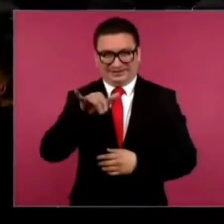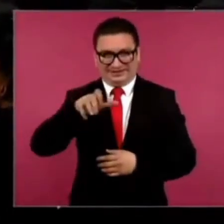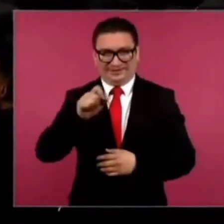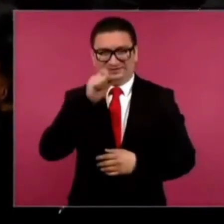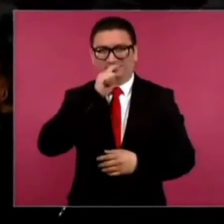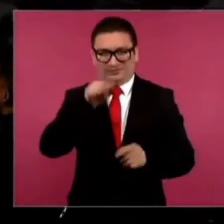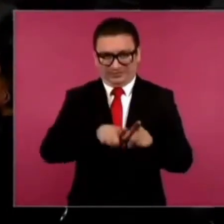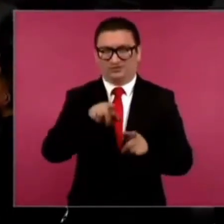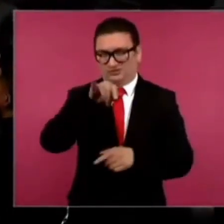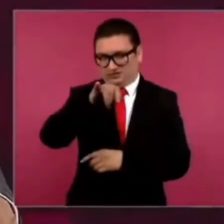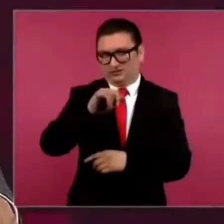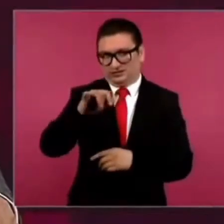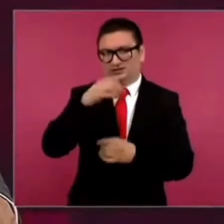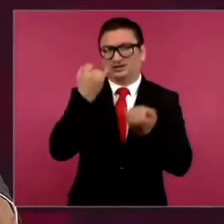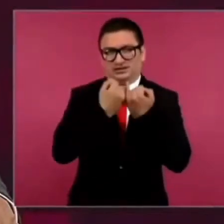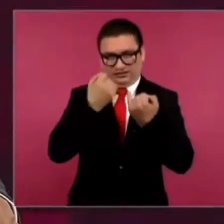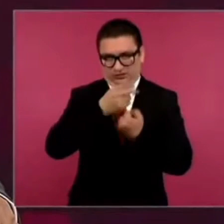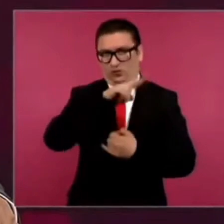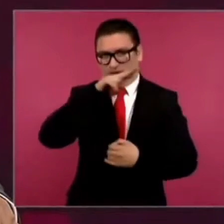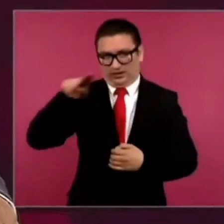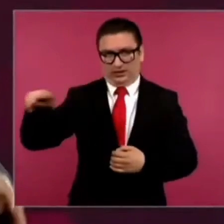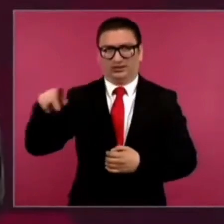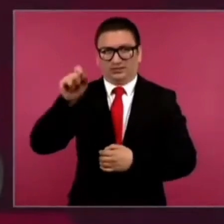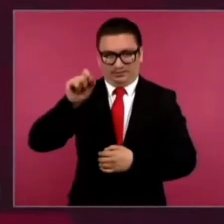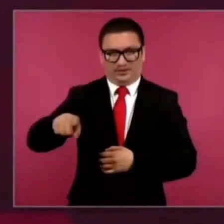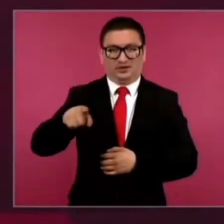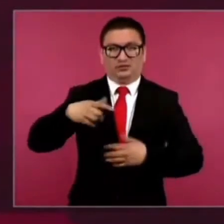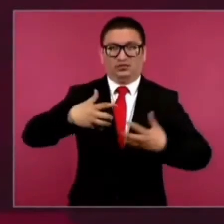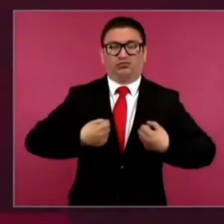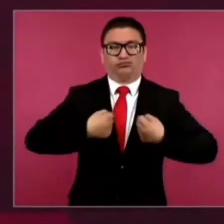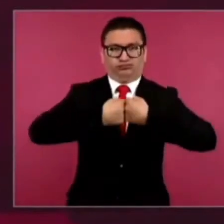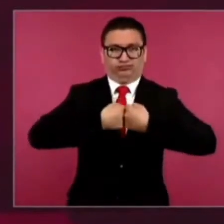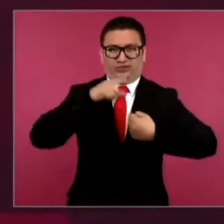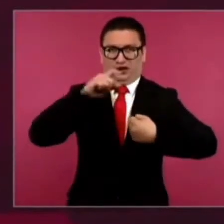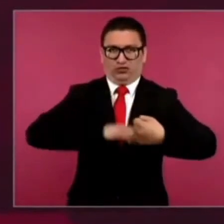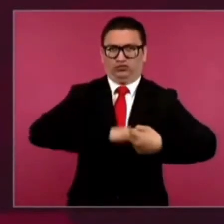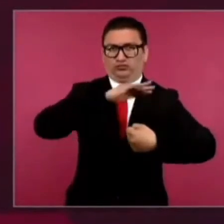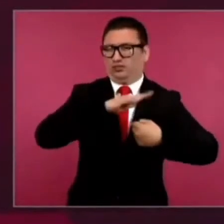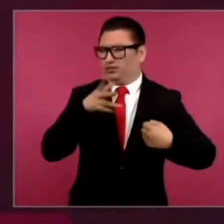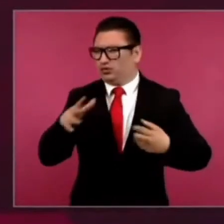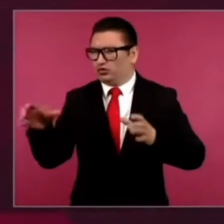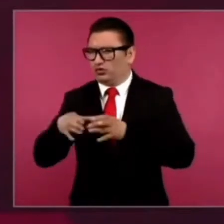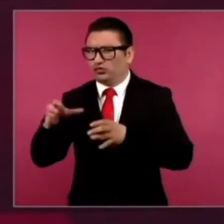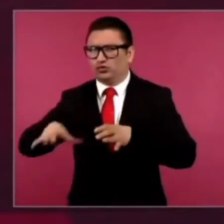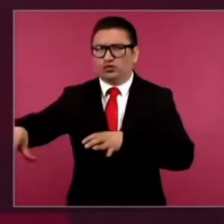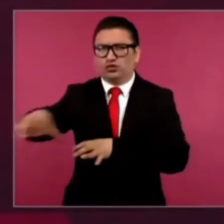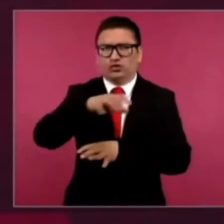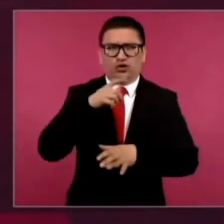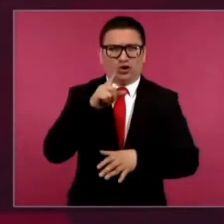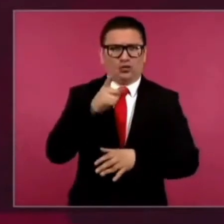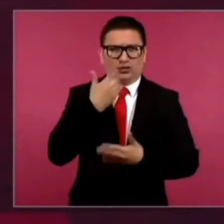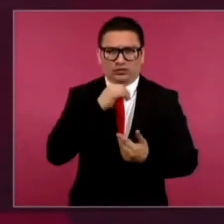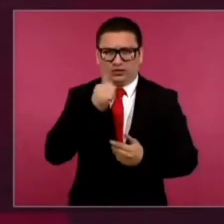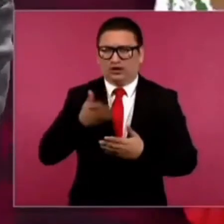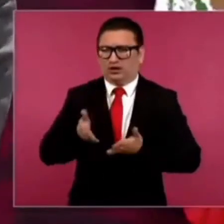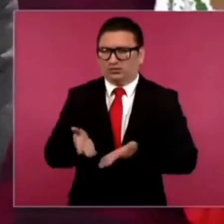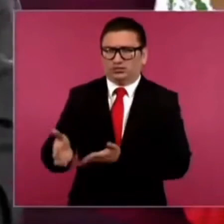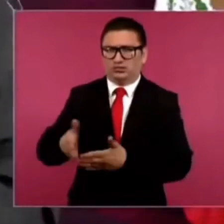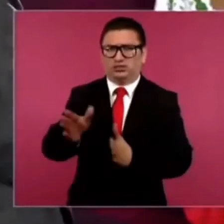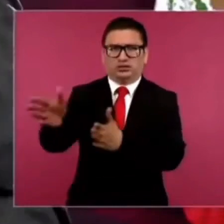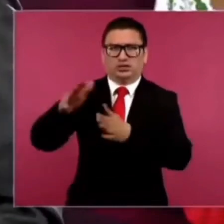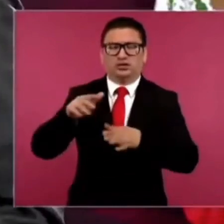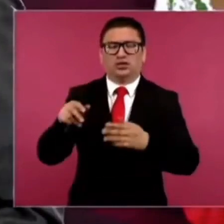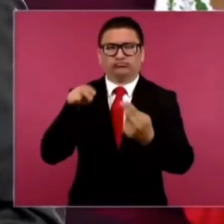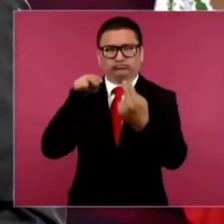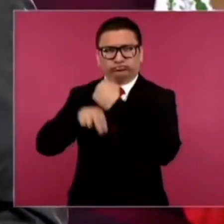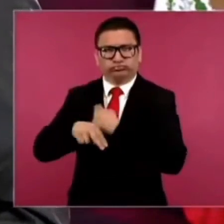Así es, y en Nayarit igual. Las presas y las comunidades sin agua, sin carreteras y